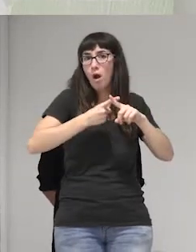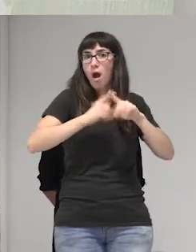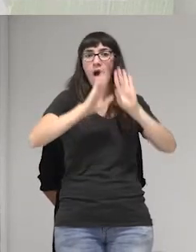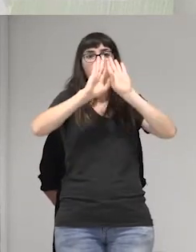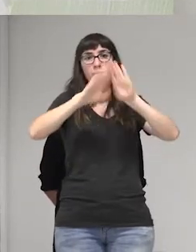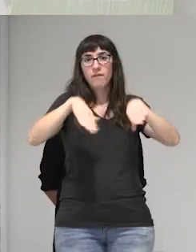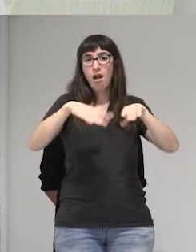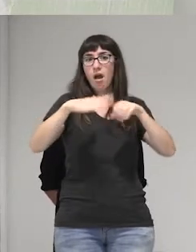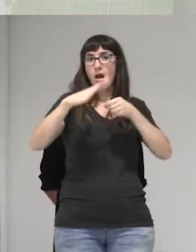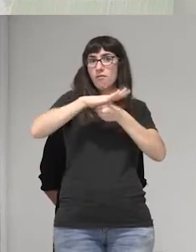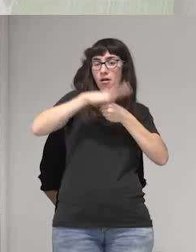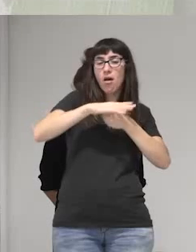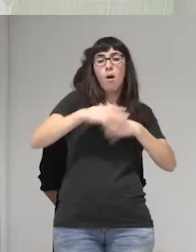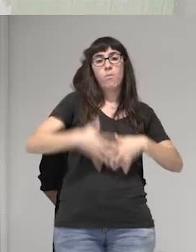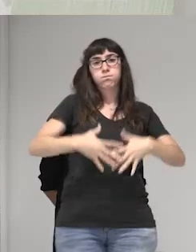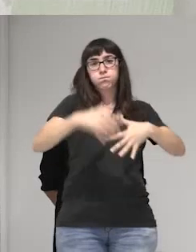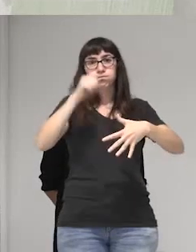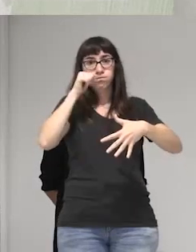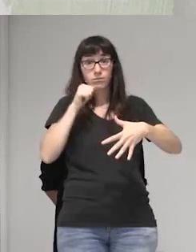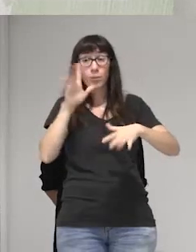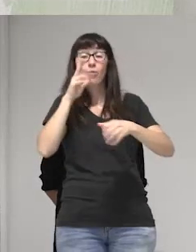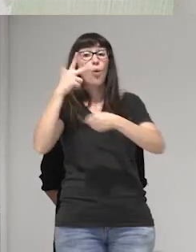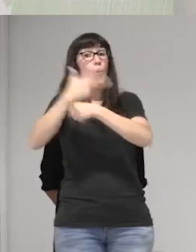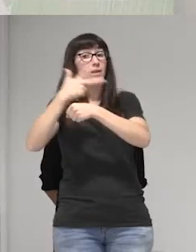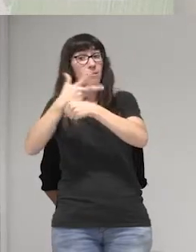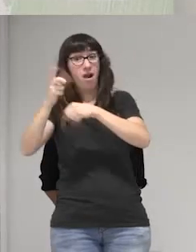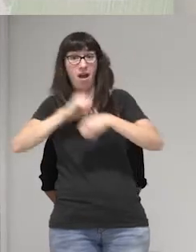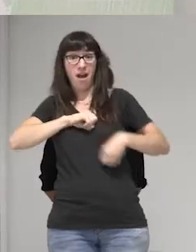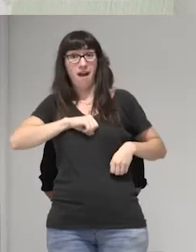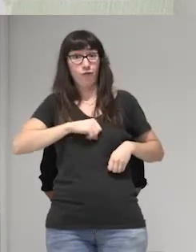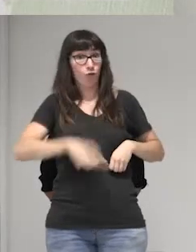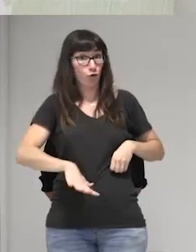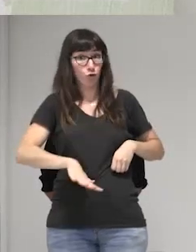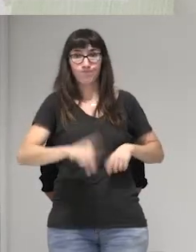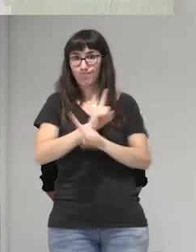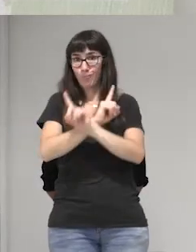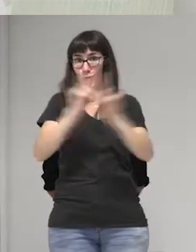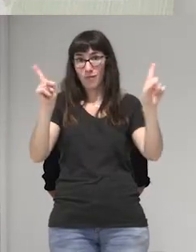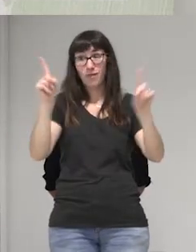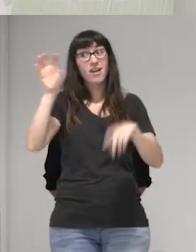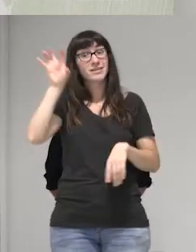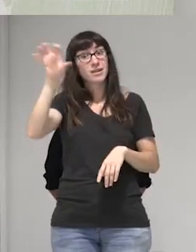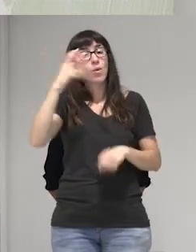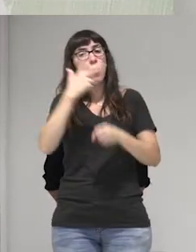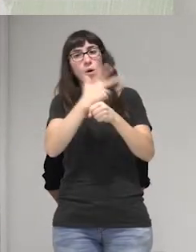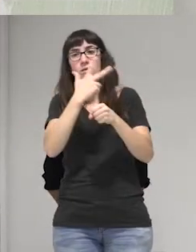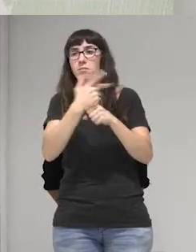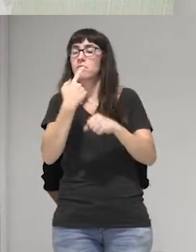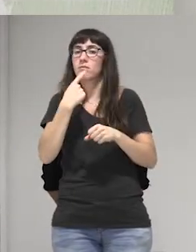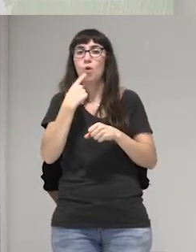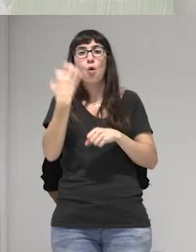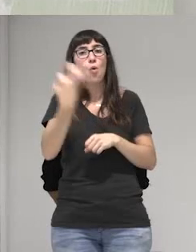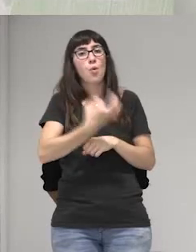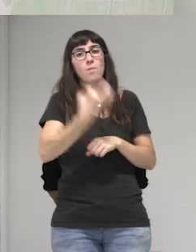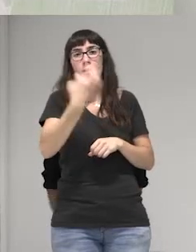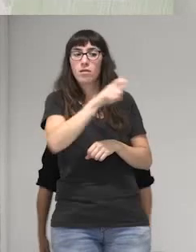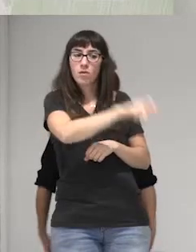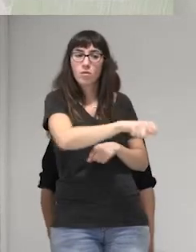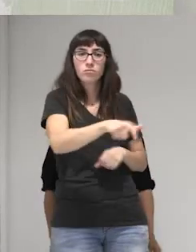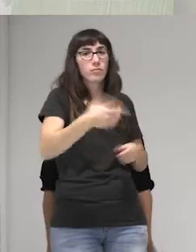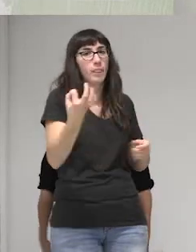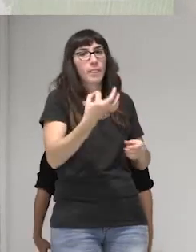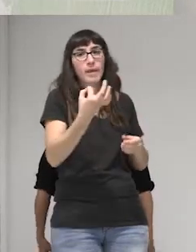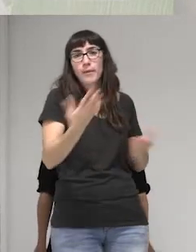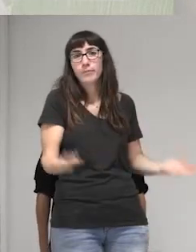embarazadas en Guatemala el aborto es prohibido y el Estado de Guatemala está obligando a esas niñas a ser a